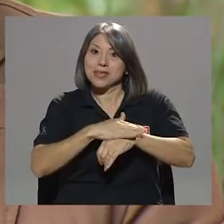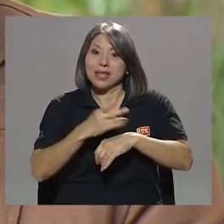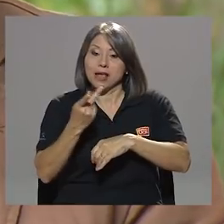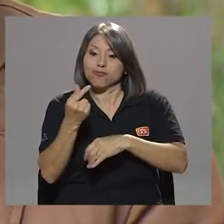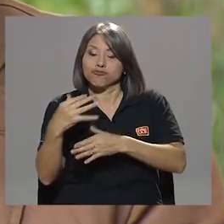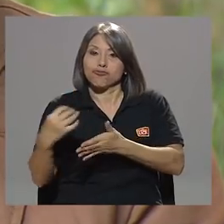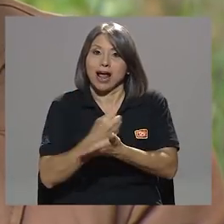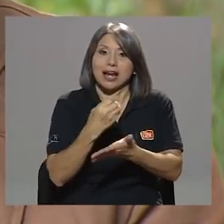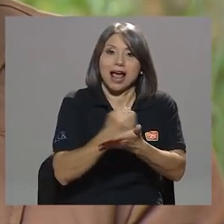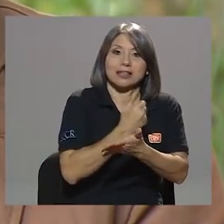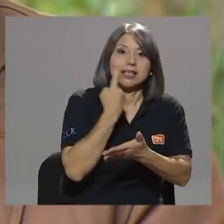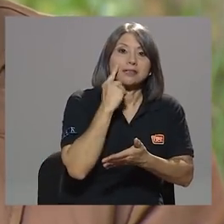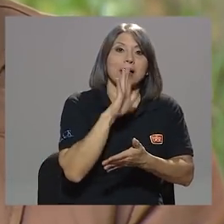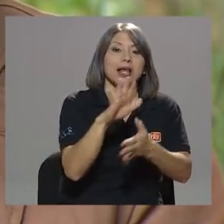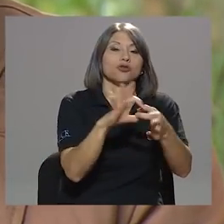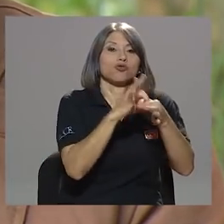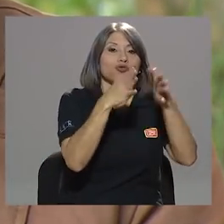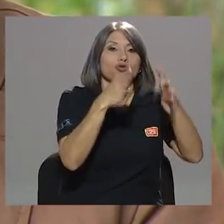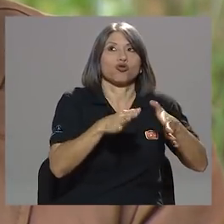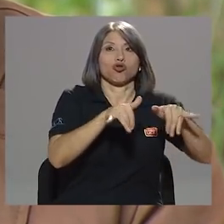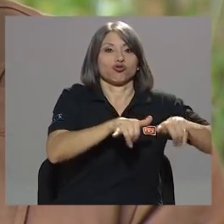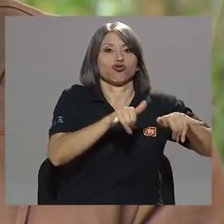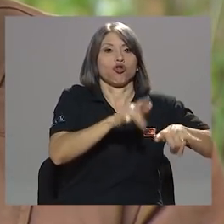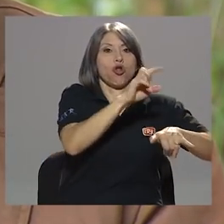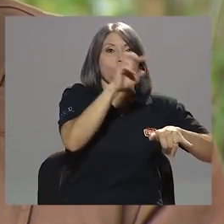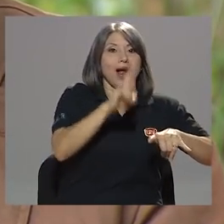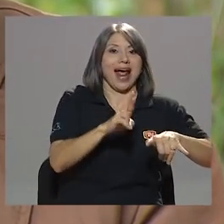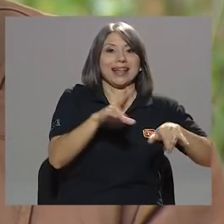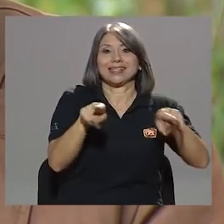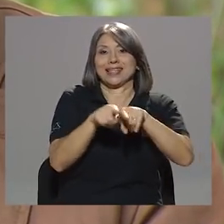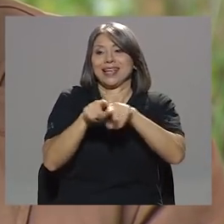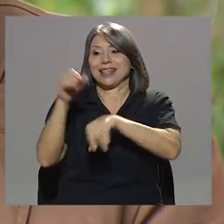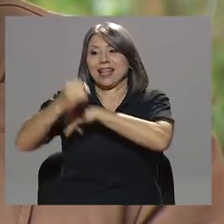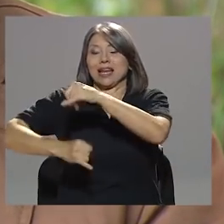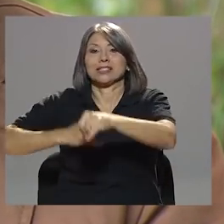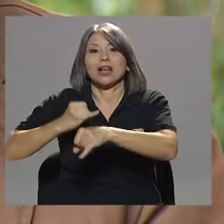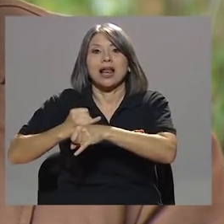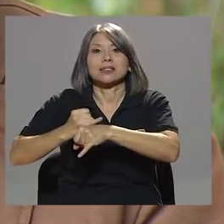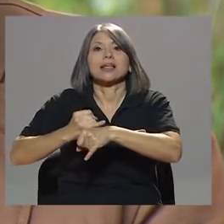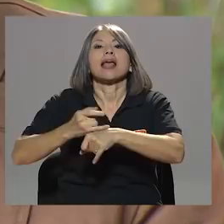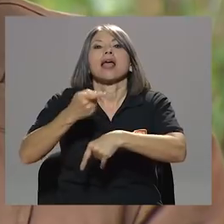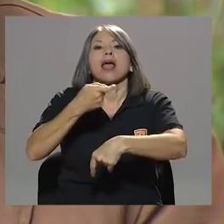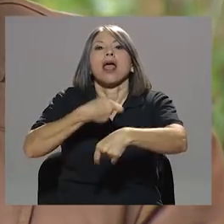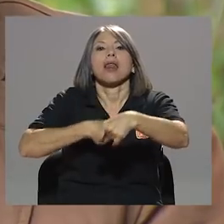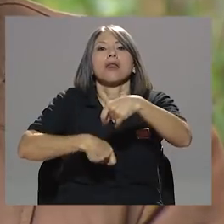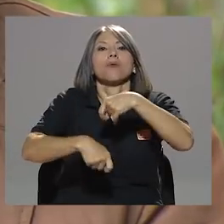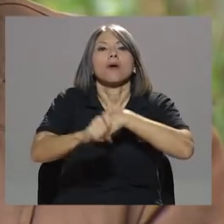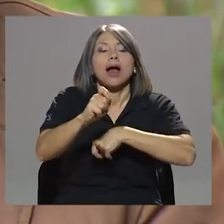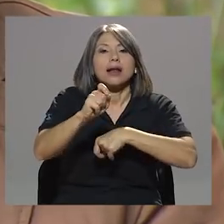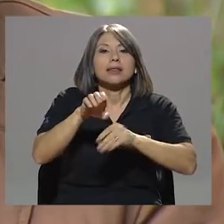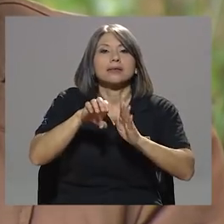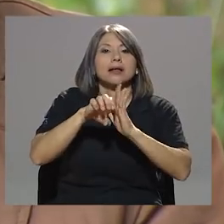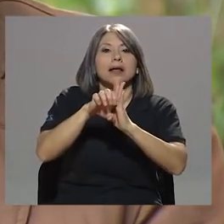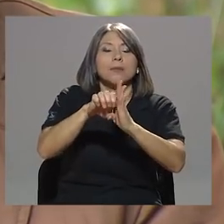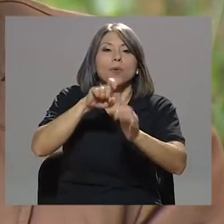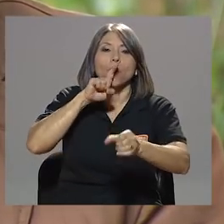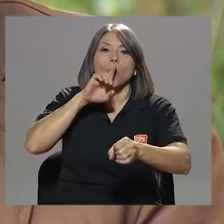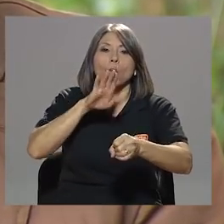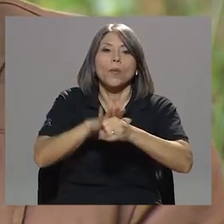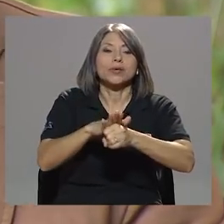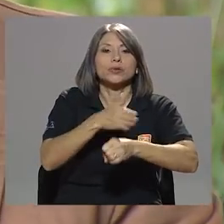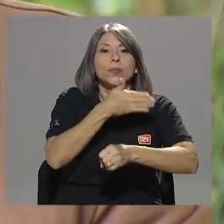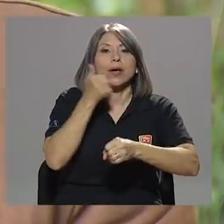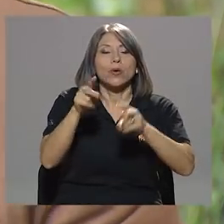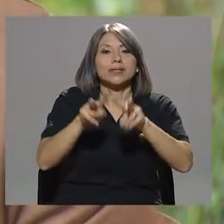socios locales e internacionales en lugar de ser ejemplo del compromiso de los mejores valores y